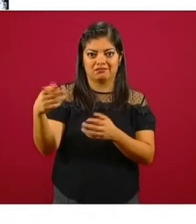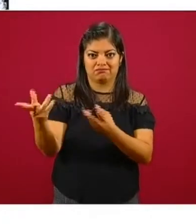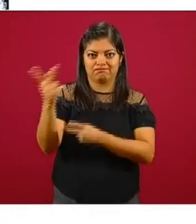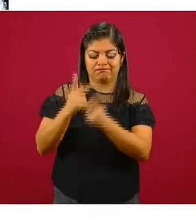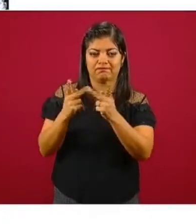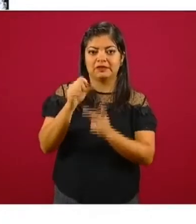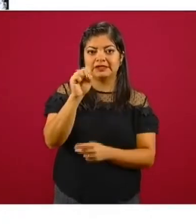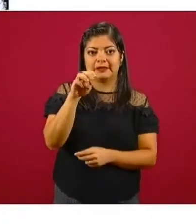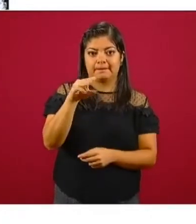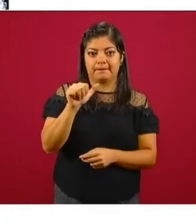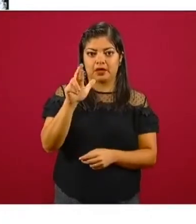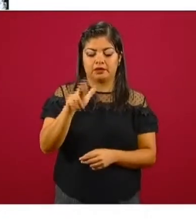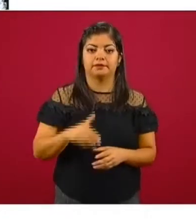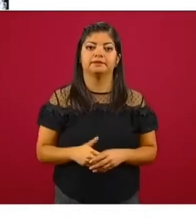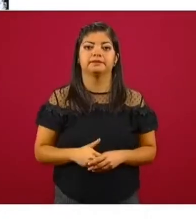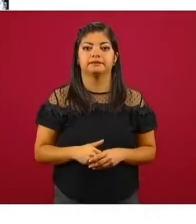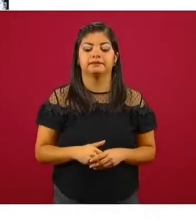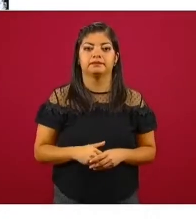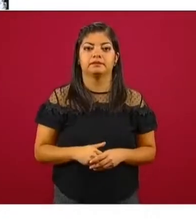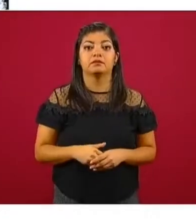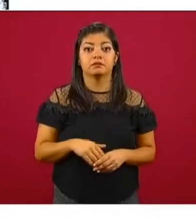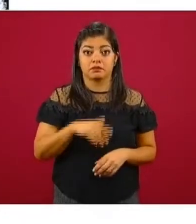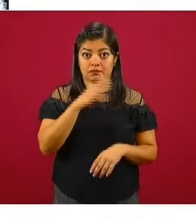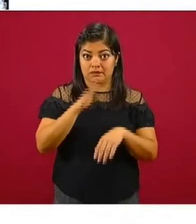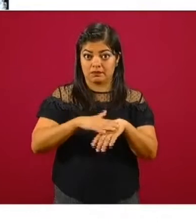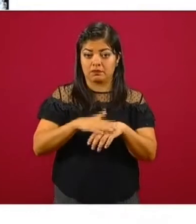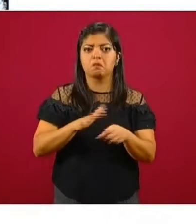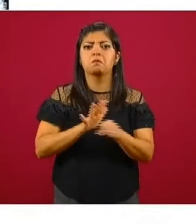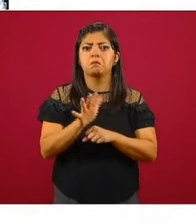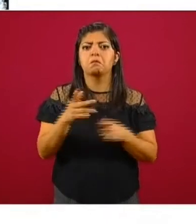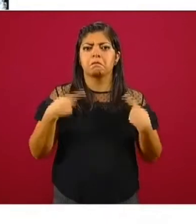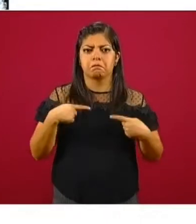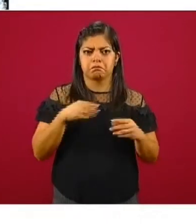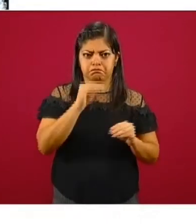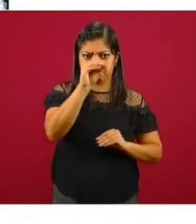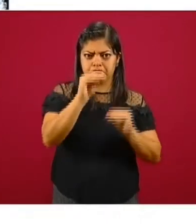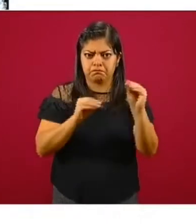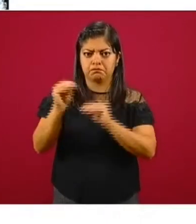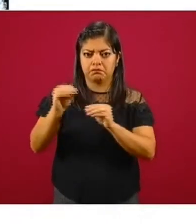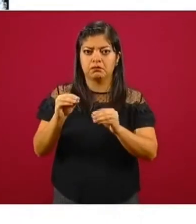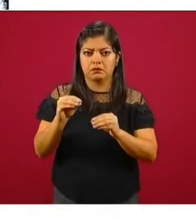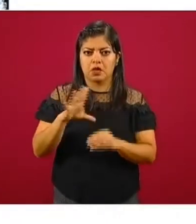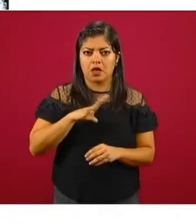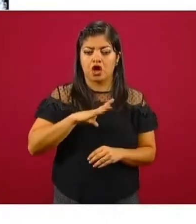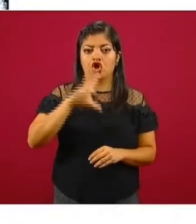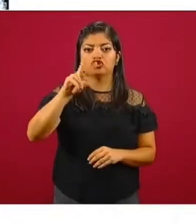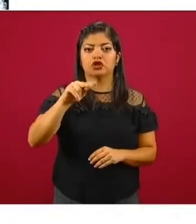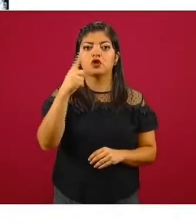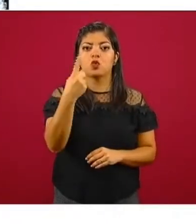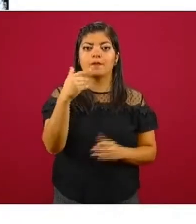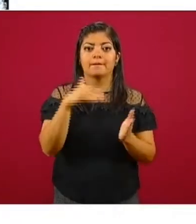indicar dónde está este personal desplegado, tenemos realmente 81 mil